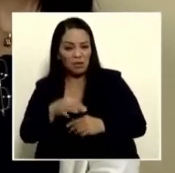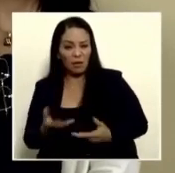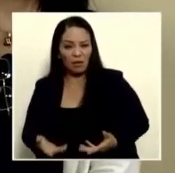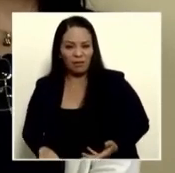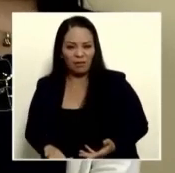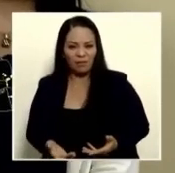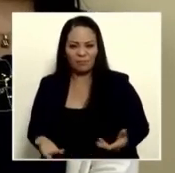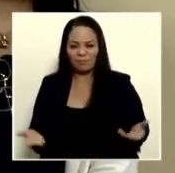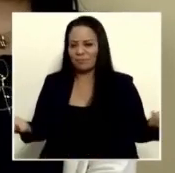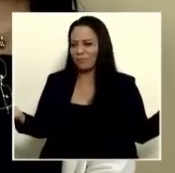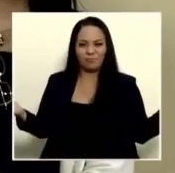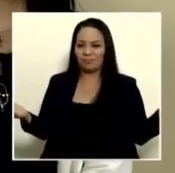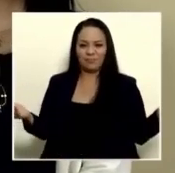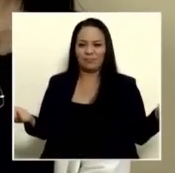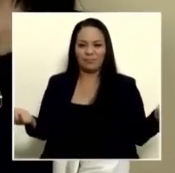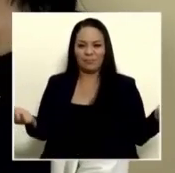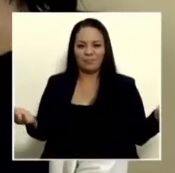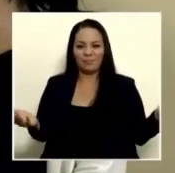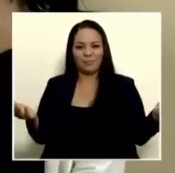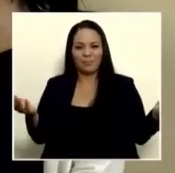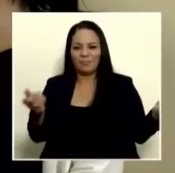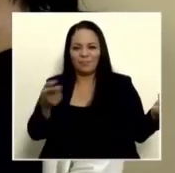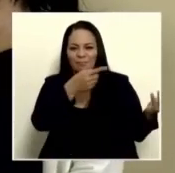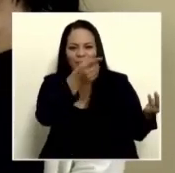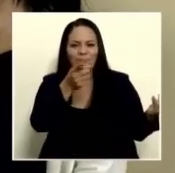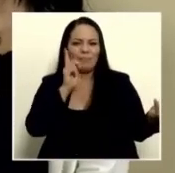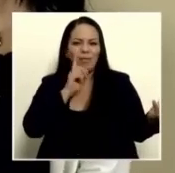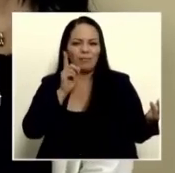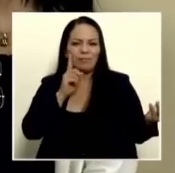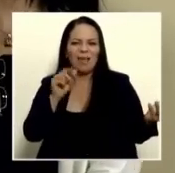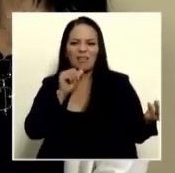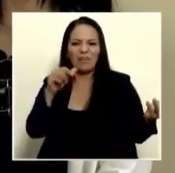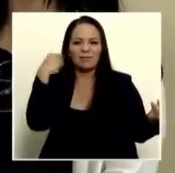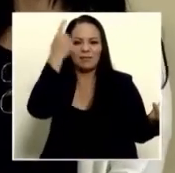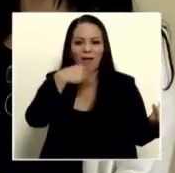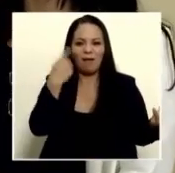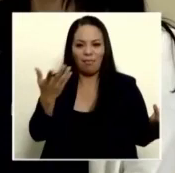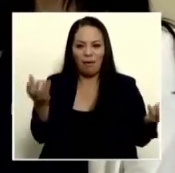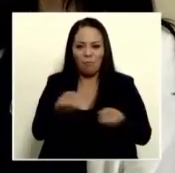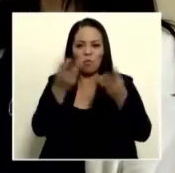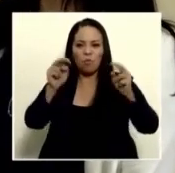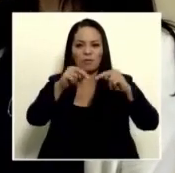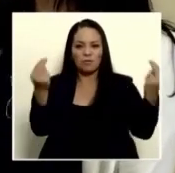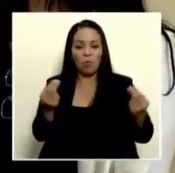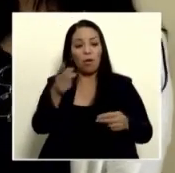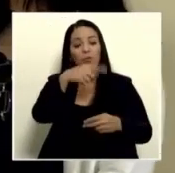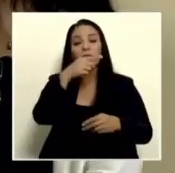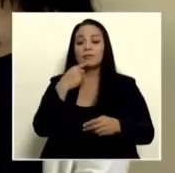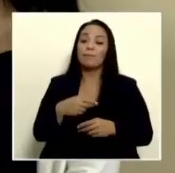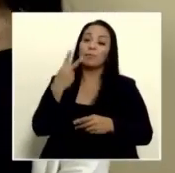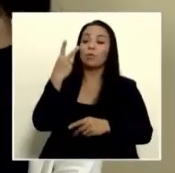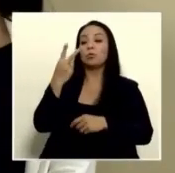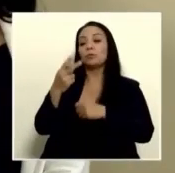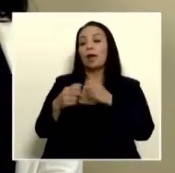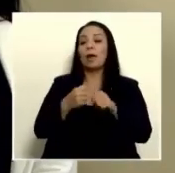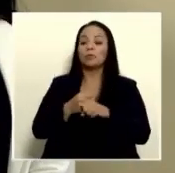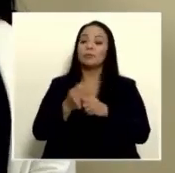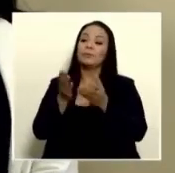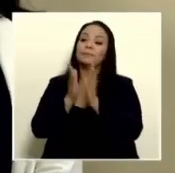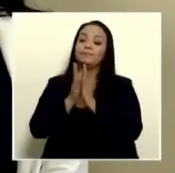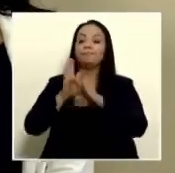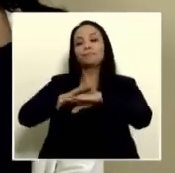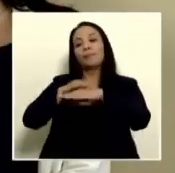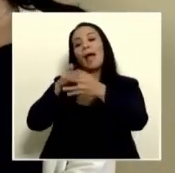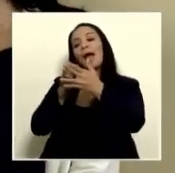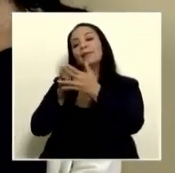oyeron la mentira descarada que publicó la nación que tiene desde hace dos años de pedir un acceso a la ruta 27